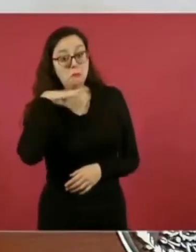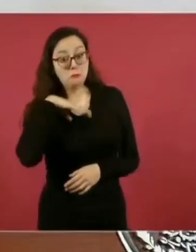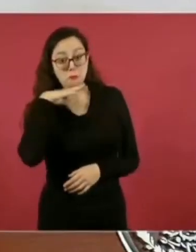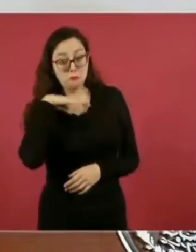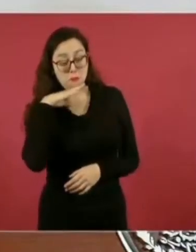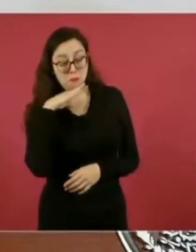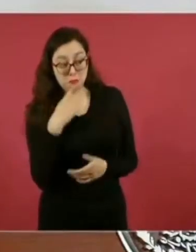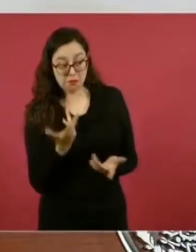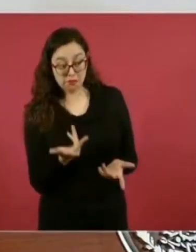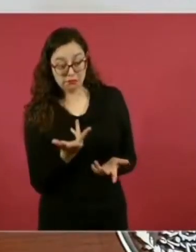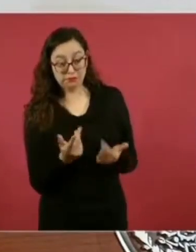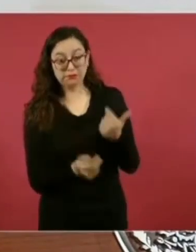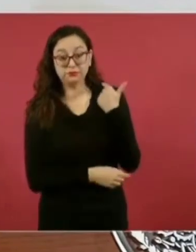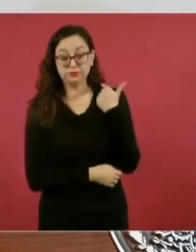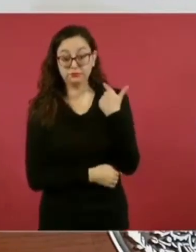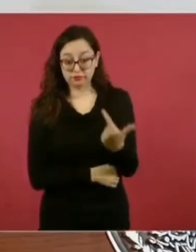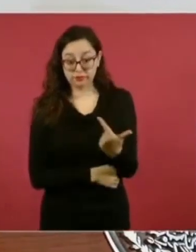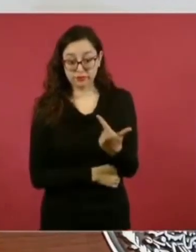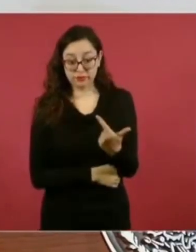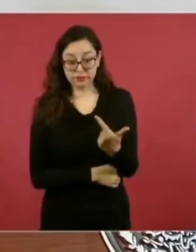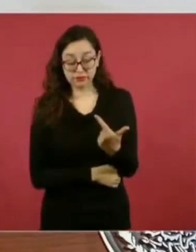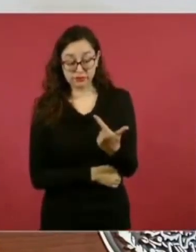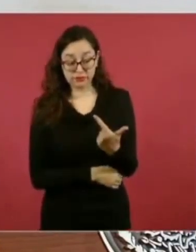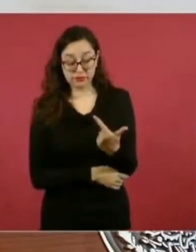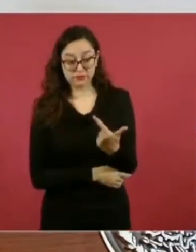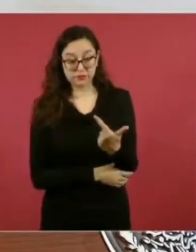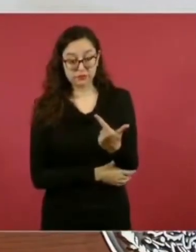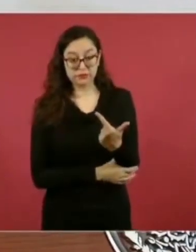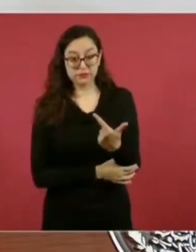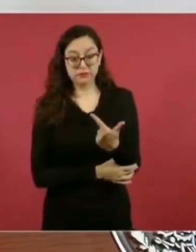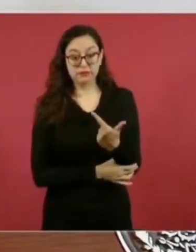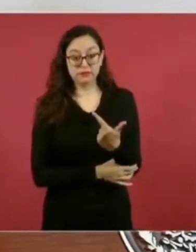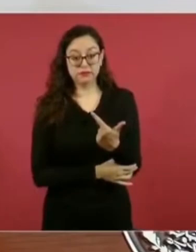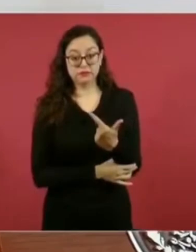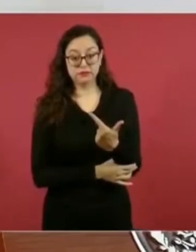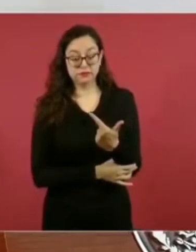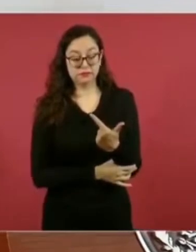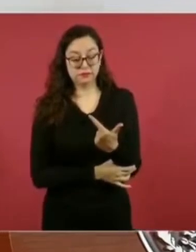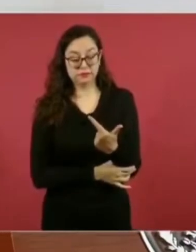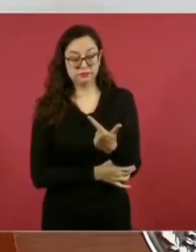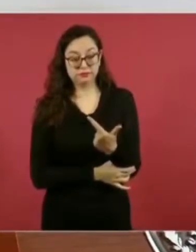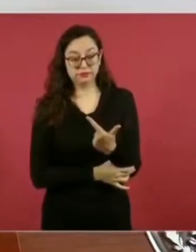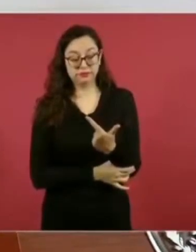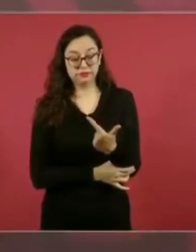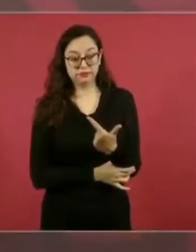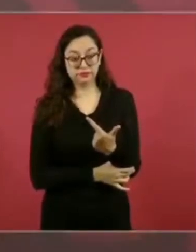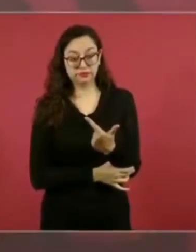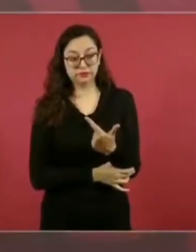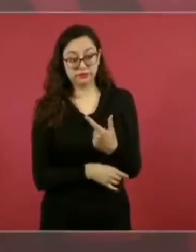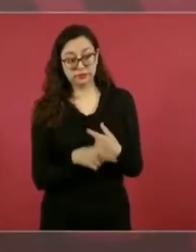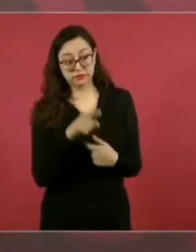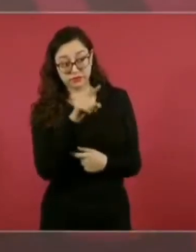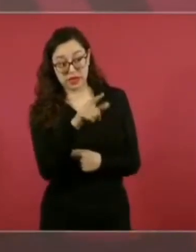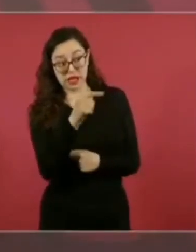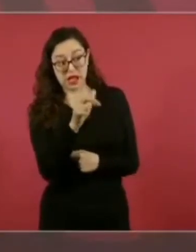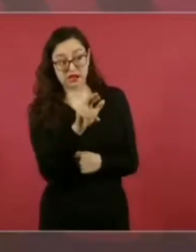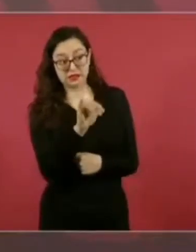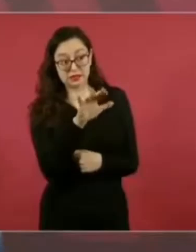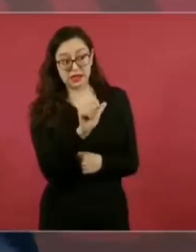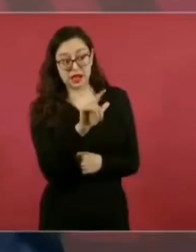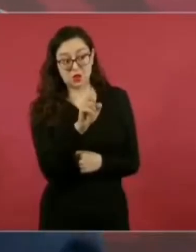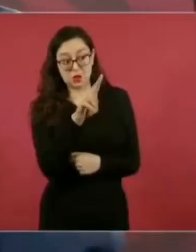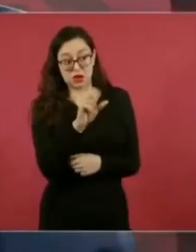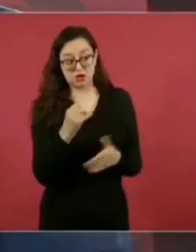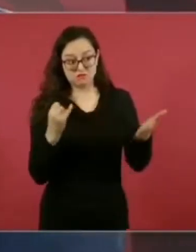Siete, ¿estabas de acuerdo con las decisiones que tomaba